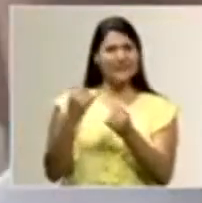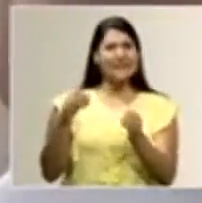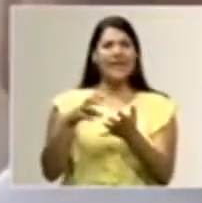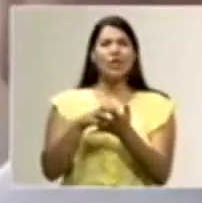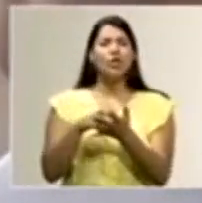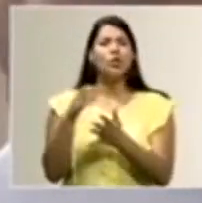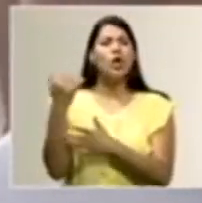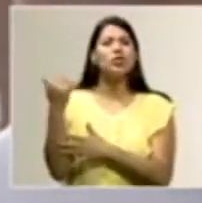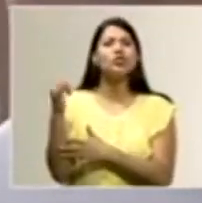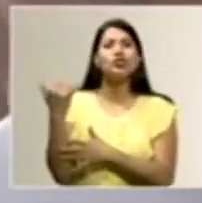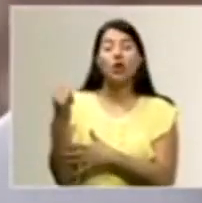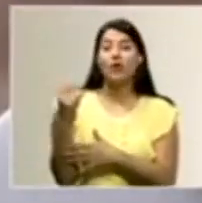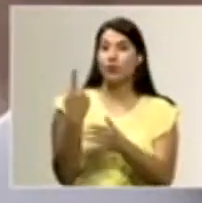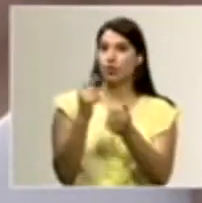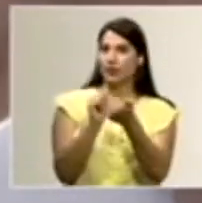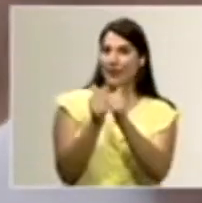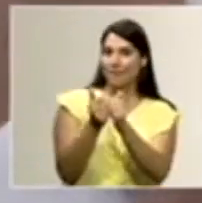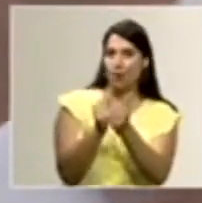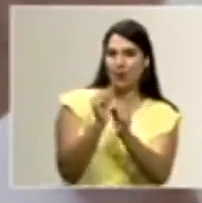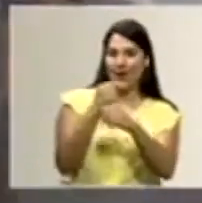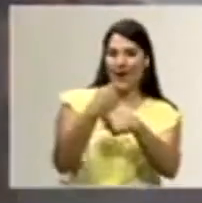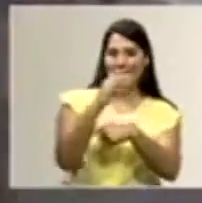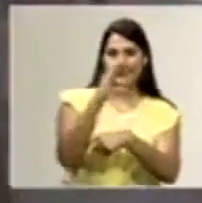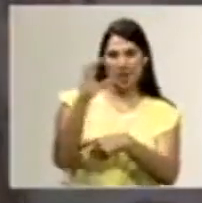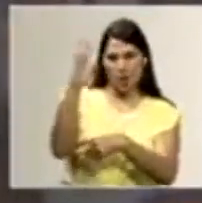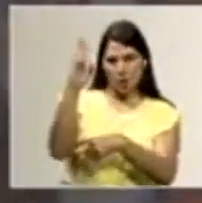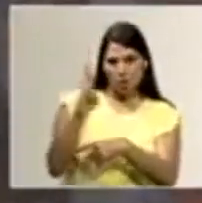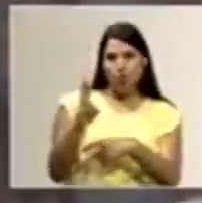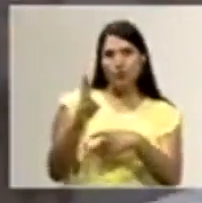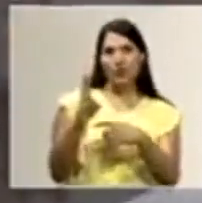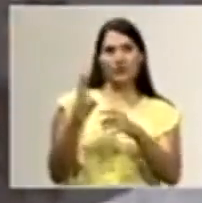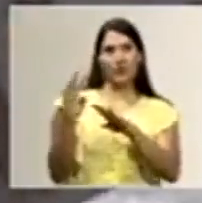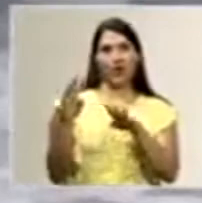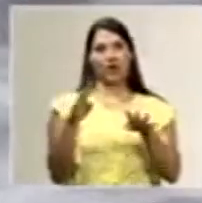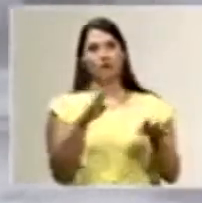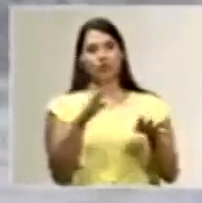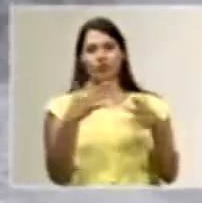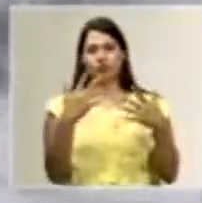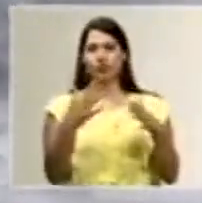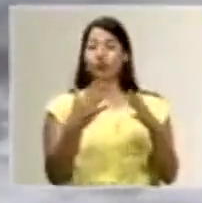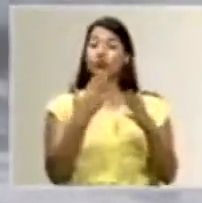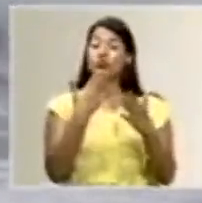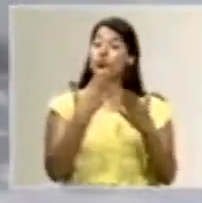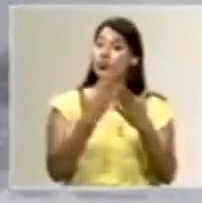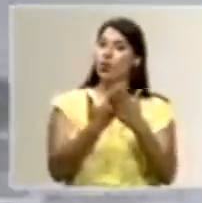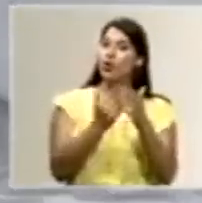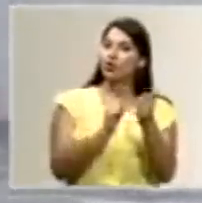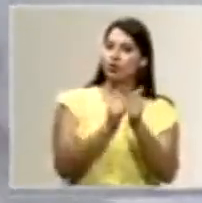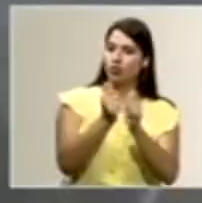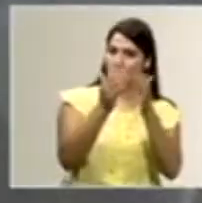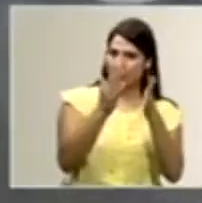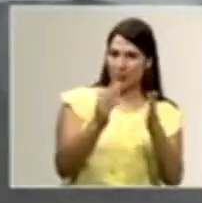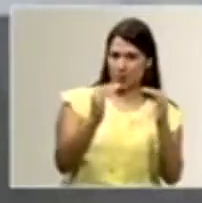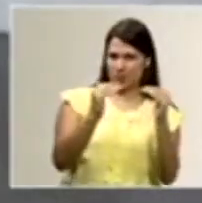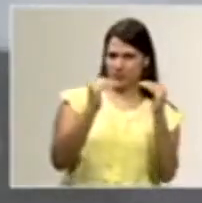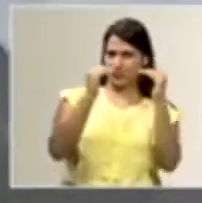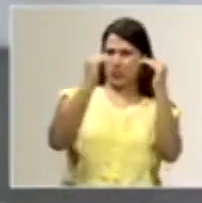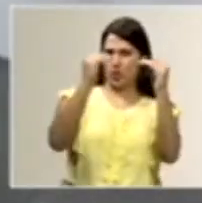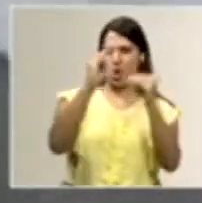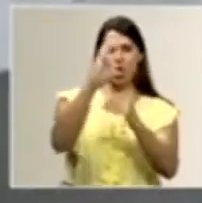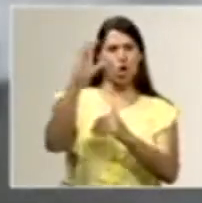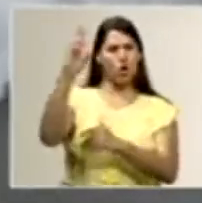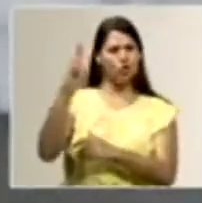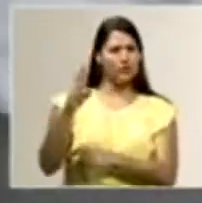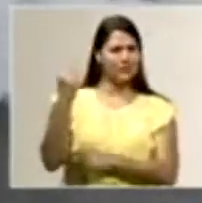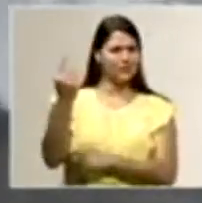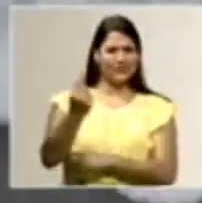internacional pone a Costa Rica en lo que son los podios y también la pone como dentro del top, ¿verdad? Costa Rica siempre